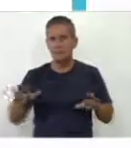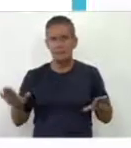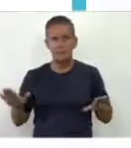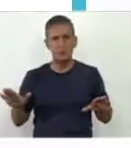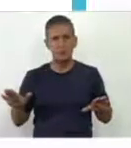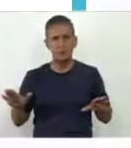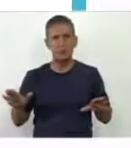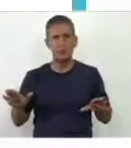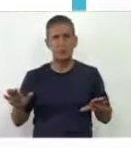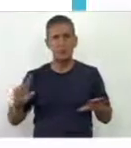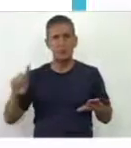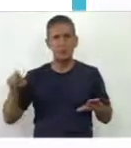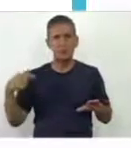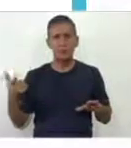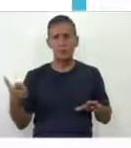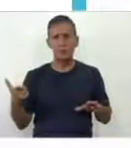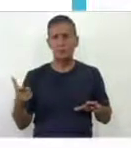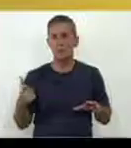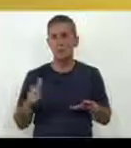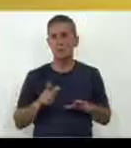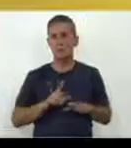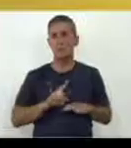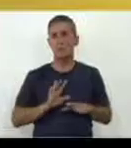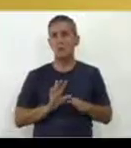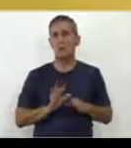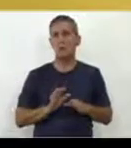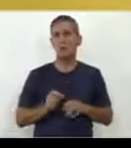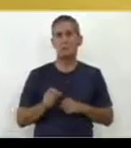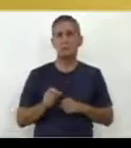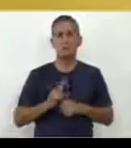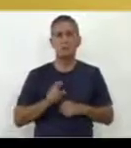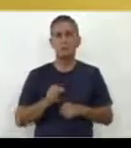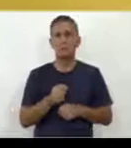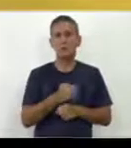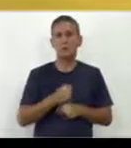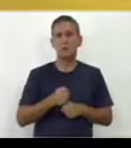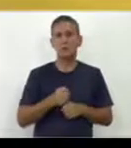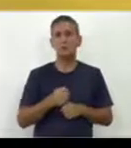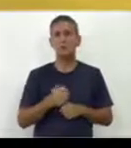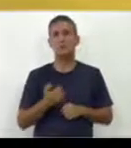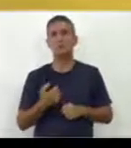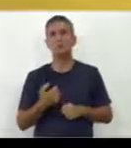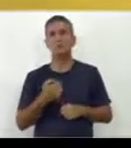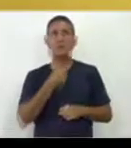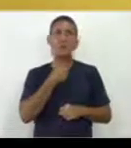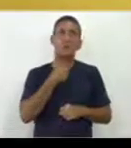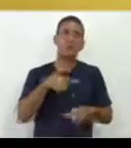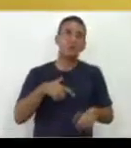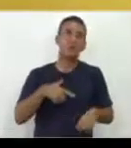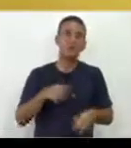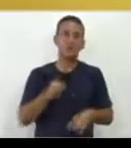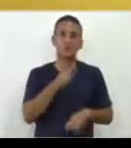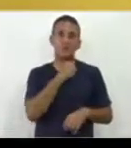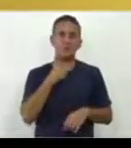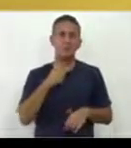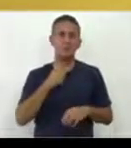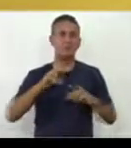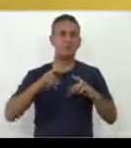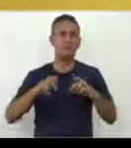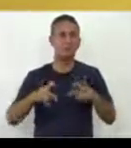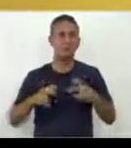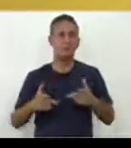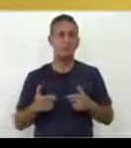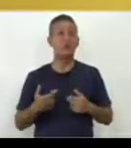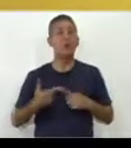nunca más se hizo uso del mismo, a no ser que sea una canción que se repita, etcétera. Pero nosotros queremos